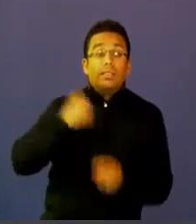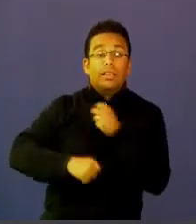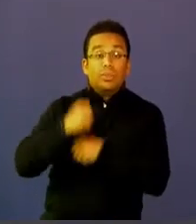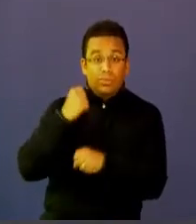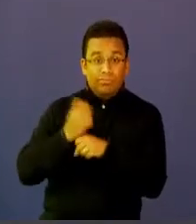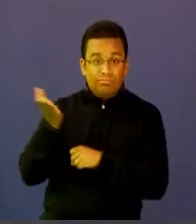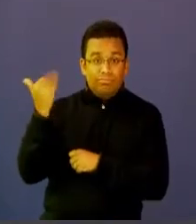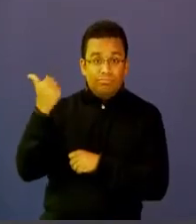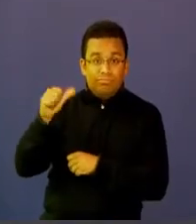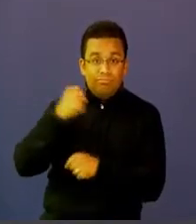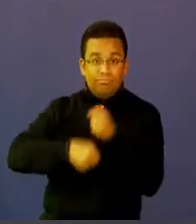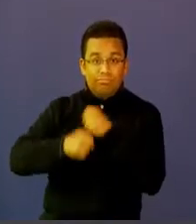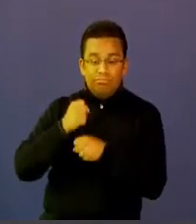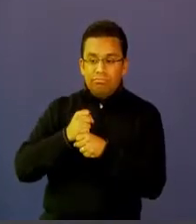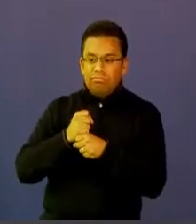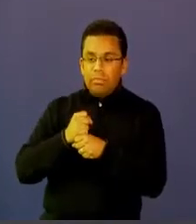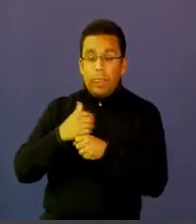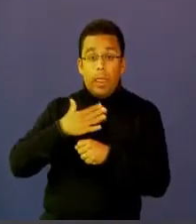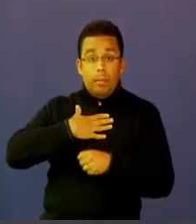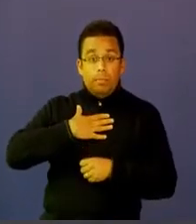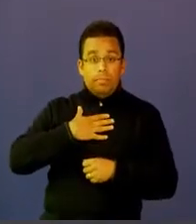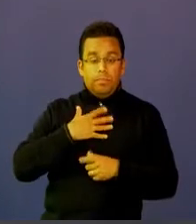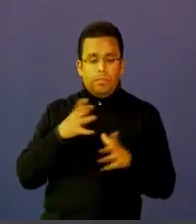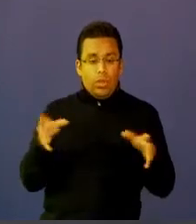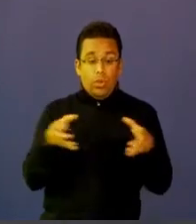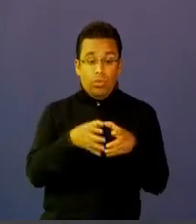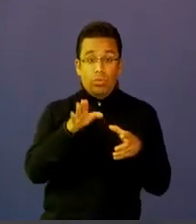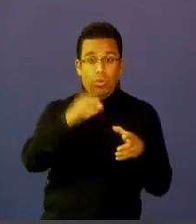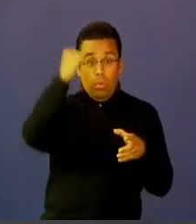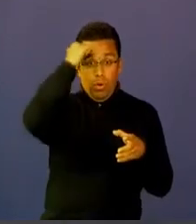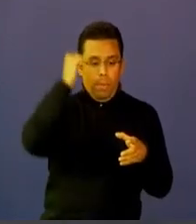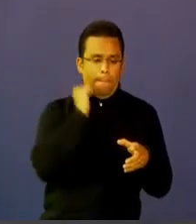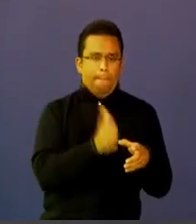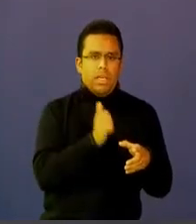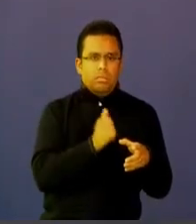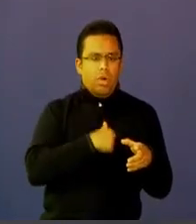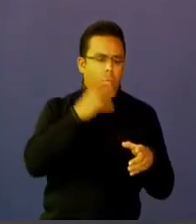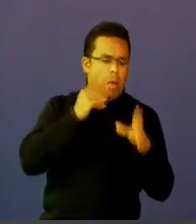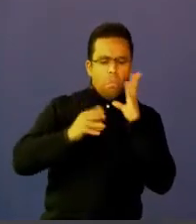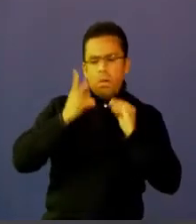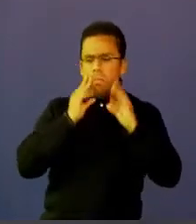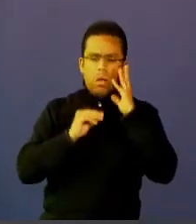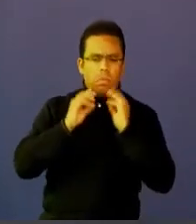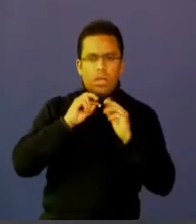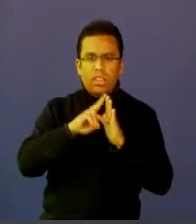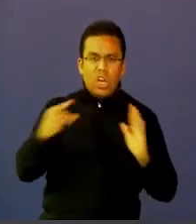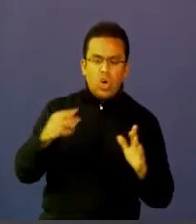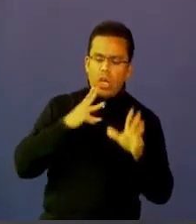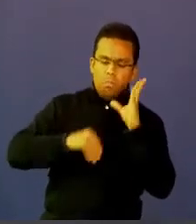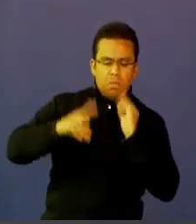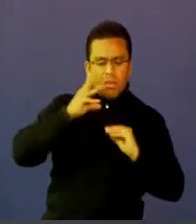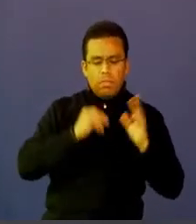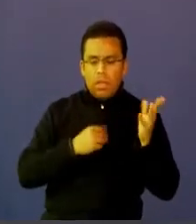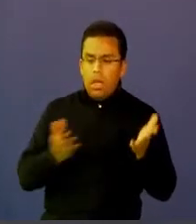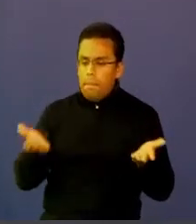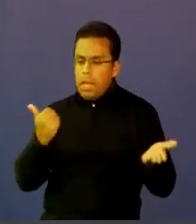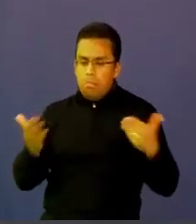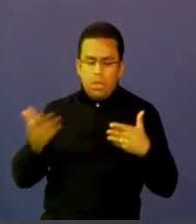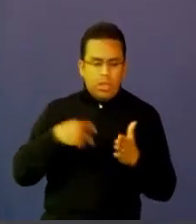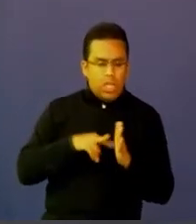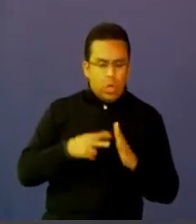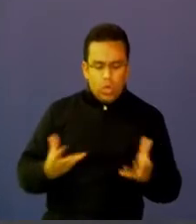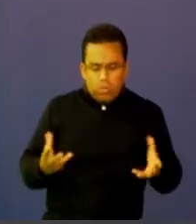que debíamos lograr que los profesores fueran grandes exploradores de la tecnología, que pudieran empezar a integrar tecnología